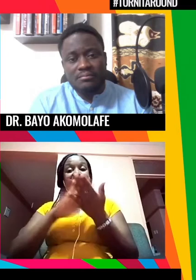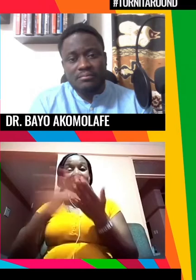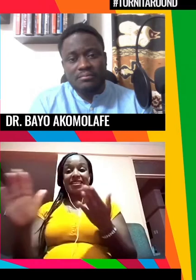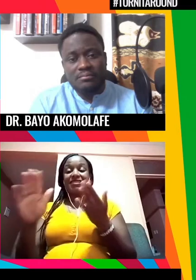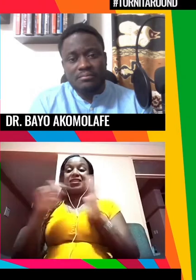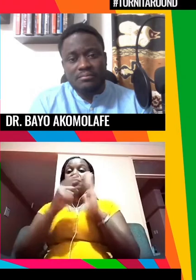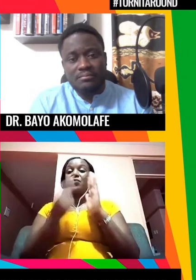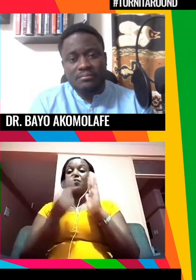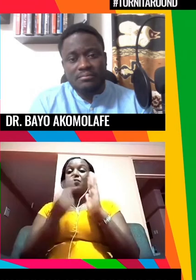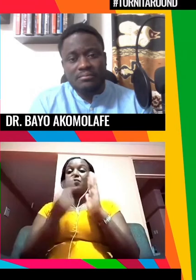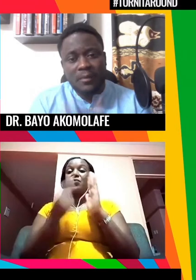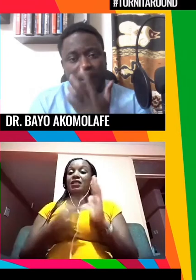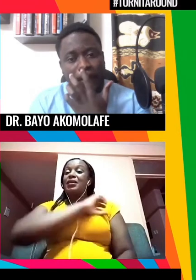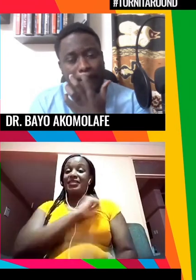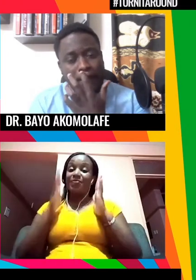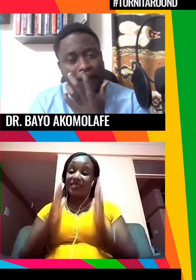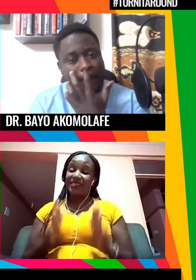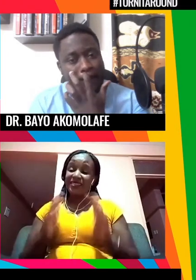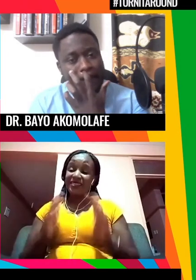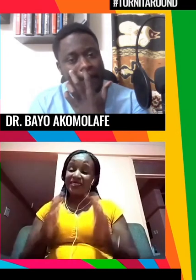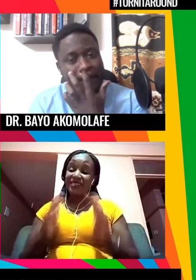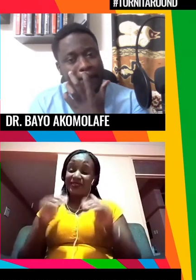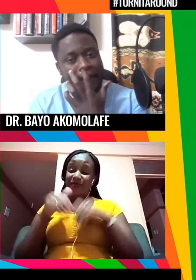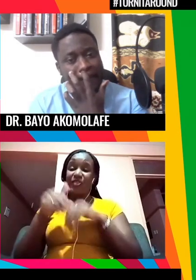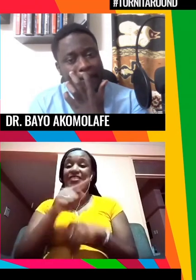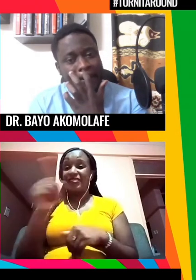y Lisa va a continuación Lisa